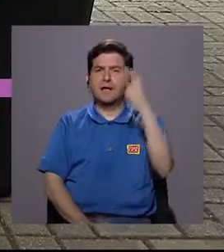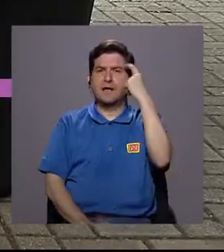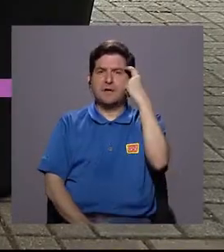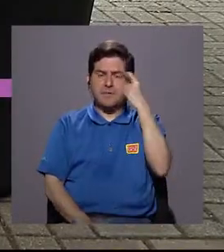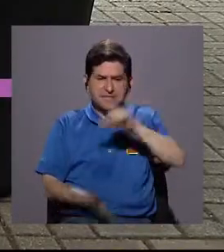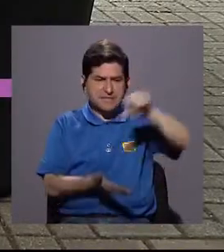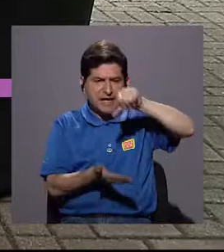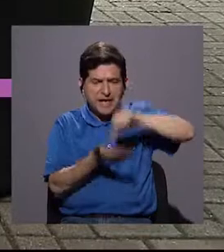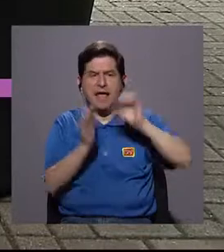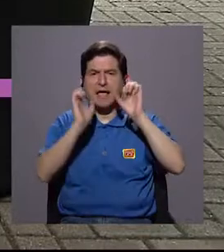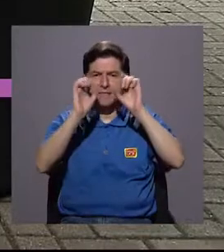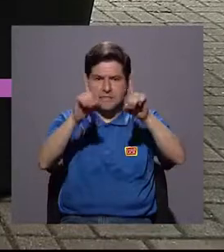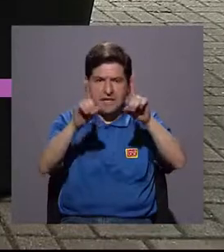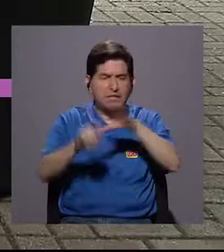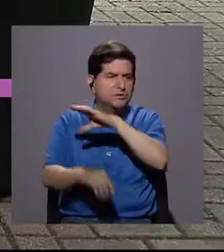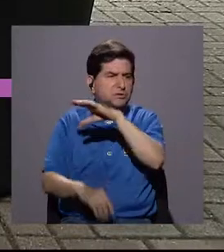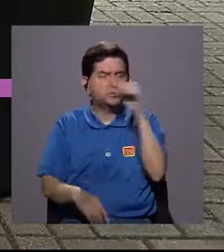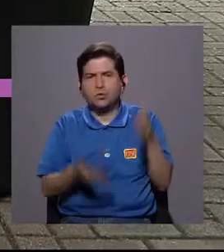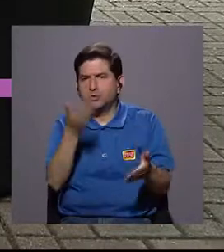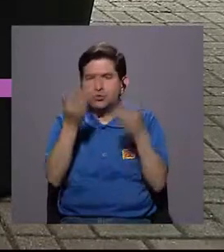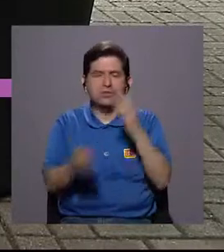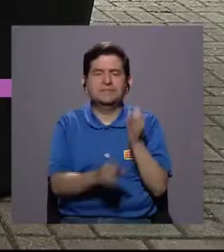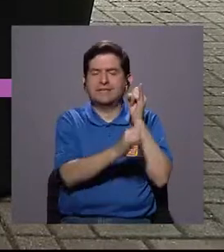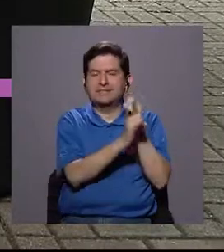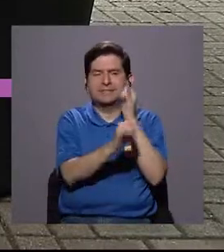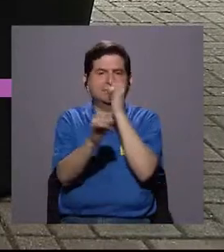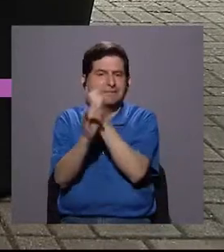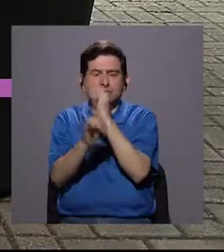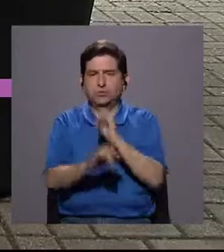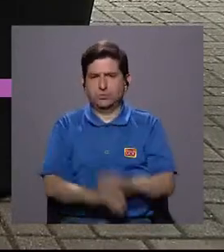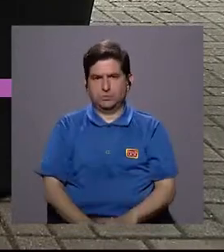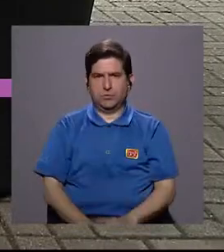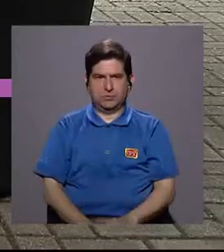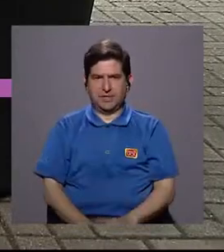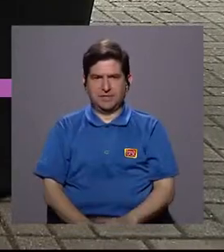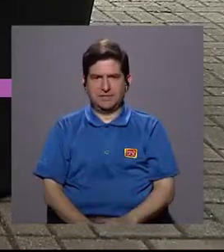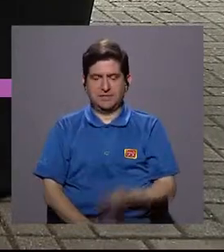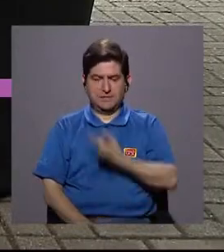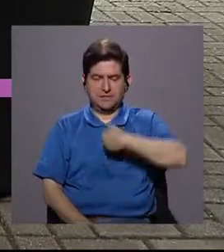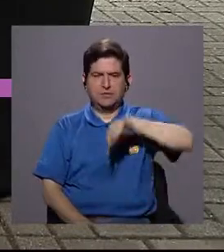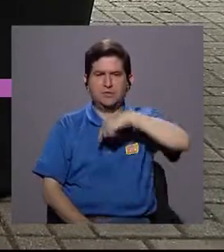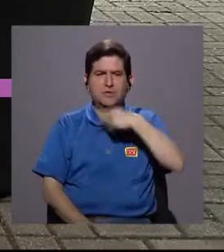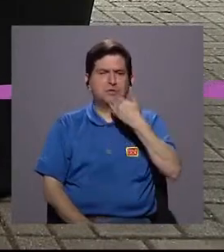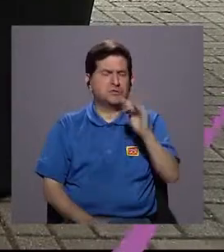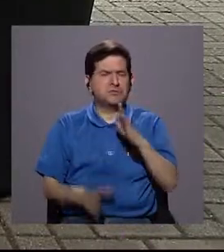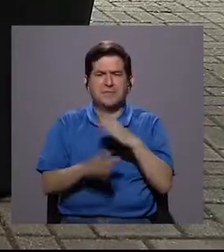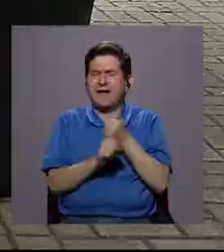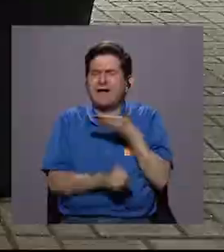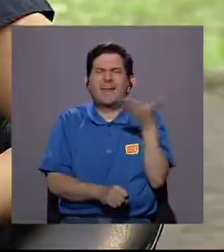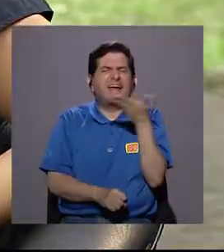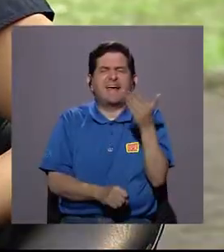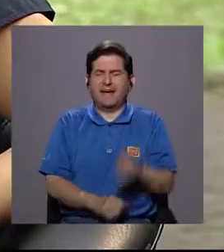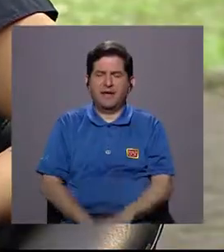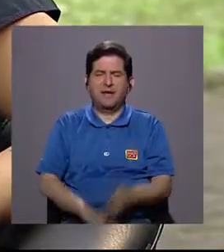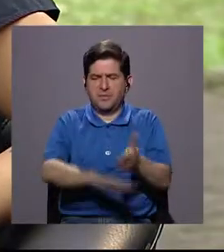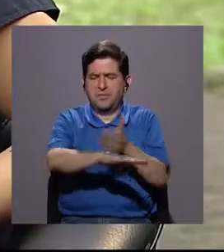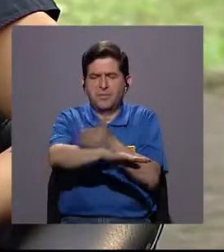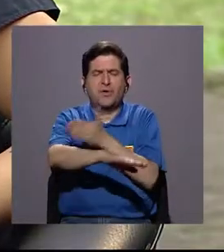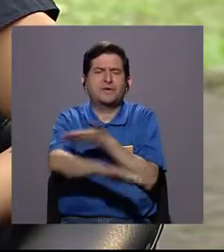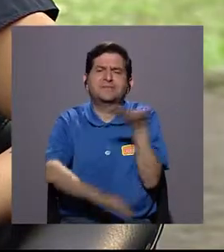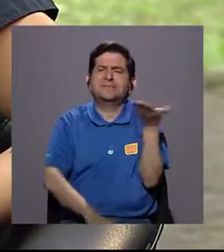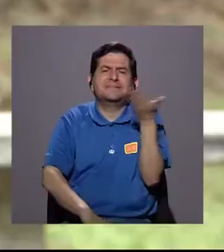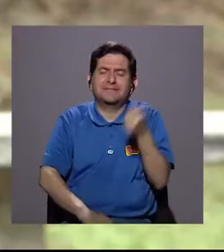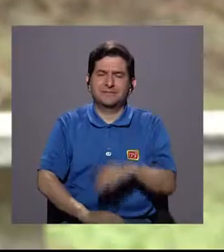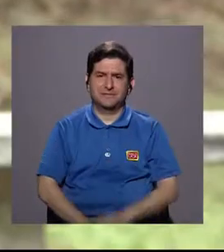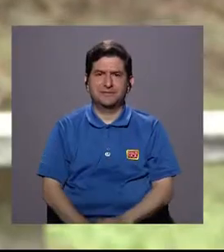de centros educativos o a nivel de instituciones, Cintia, ¿qué es lo que estamos haciendo mal? O ¿en qué podríamos mejorar más